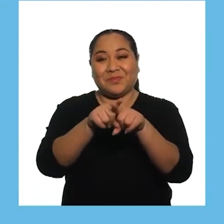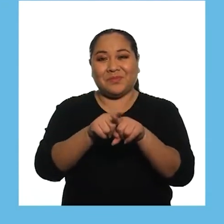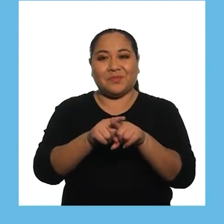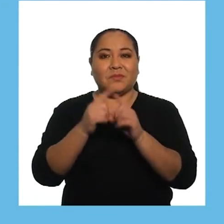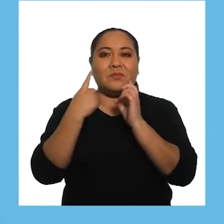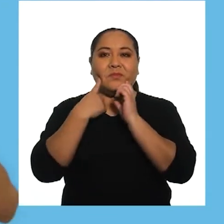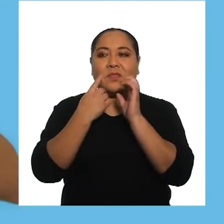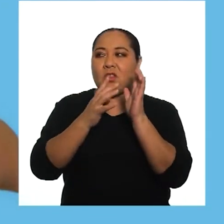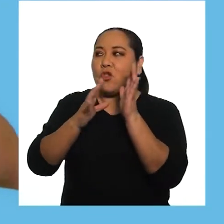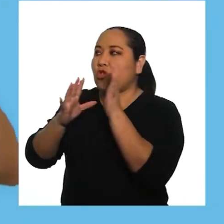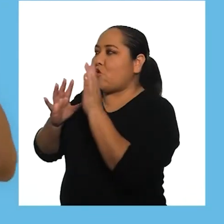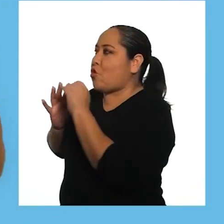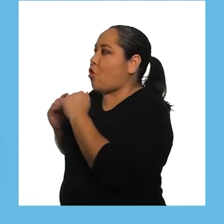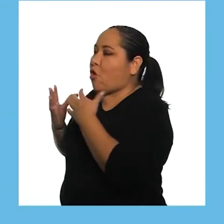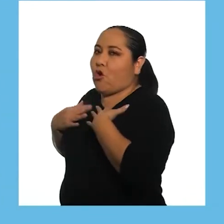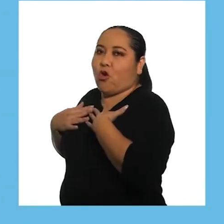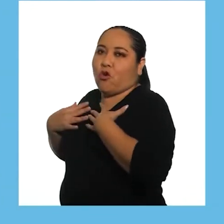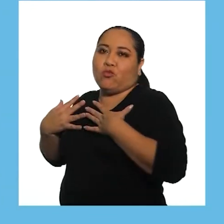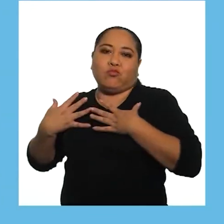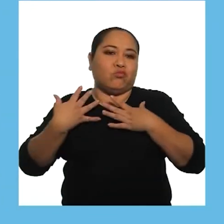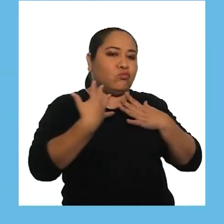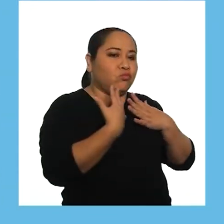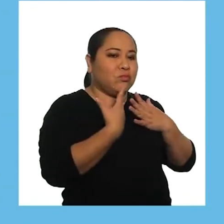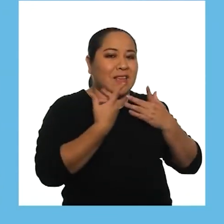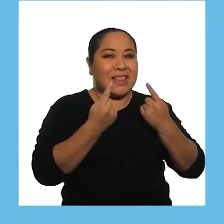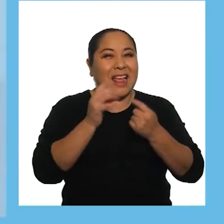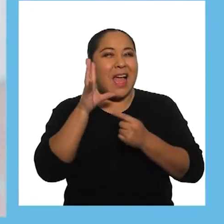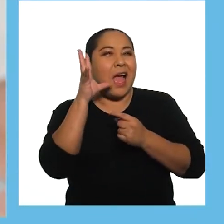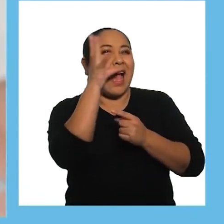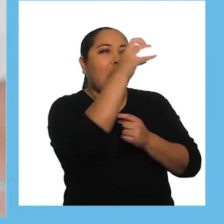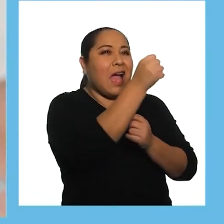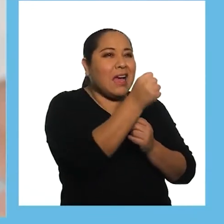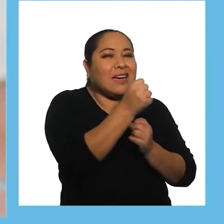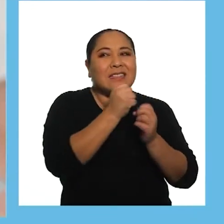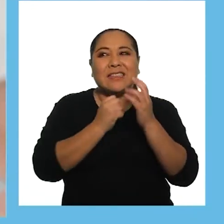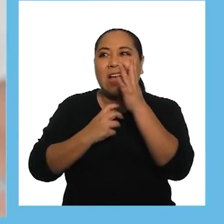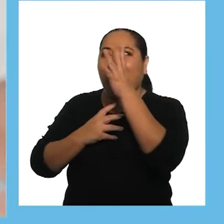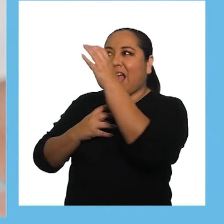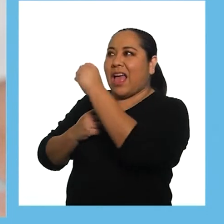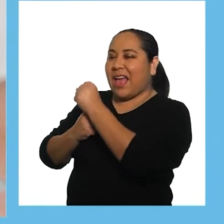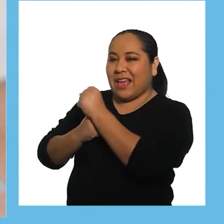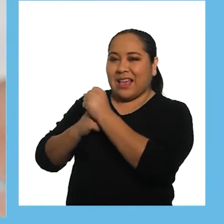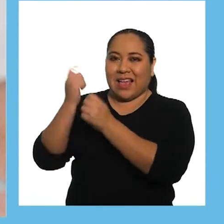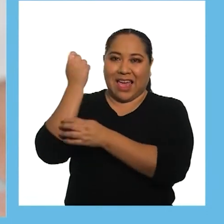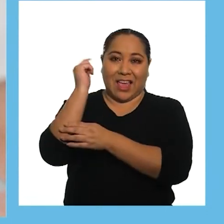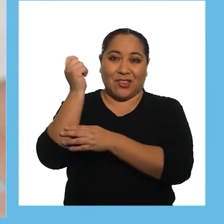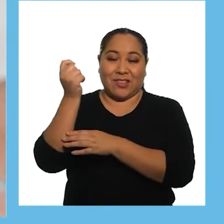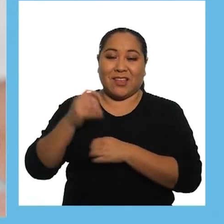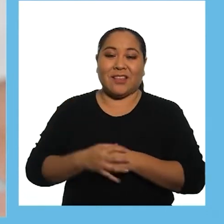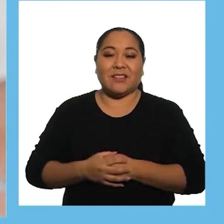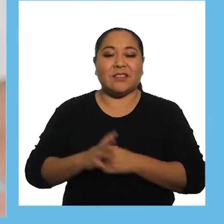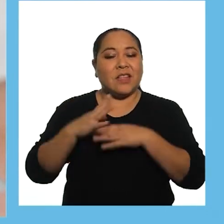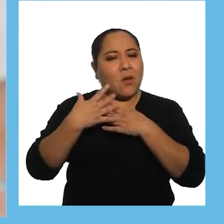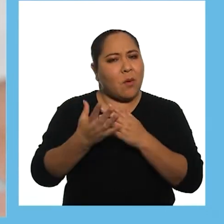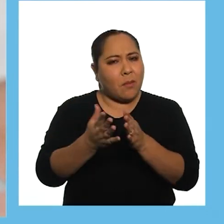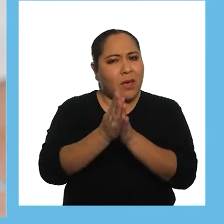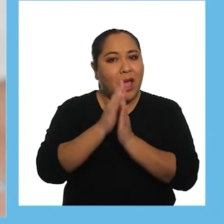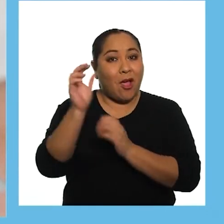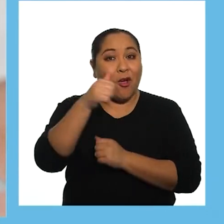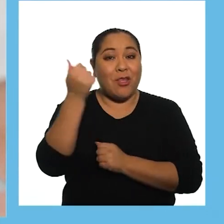puede también girar todo el tronco e intentar alcanzar el sonajero Después,